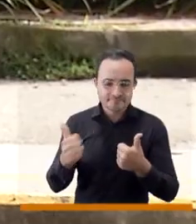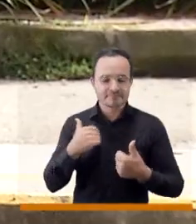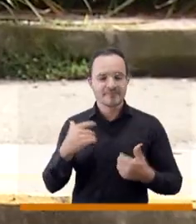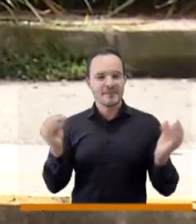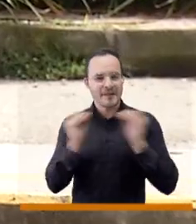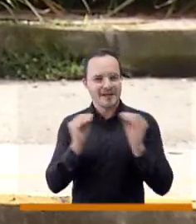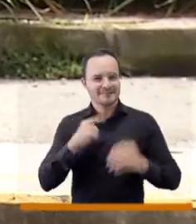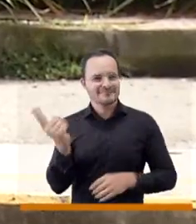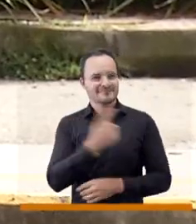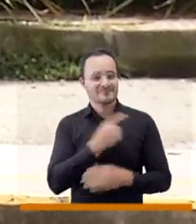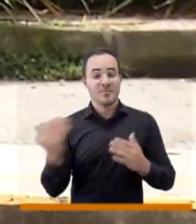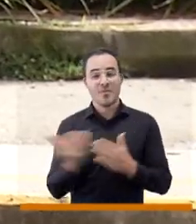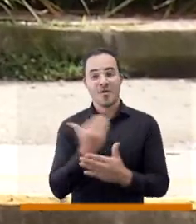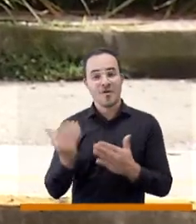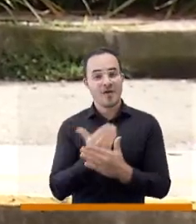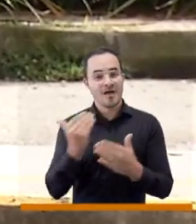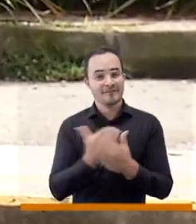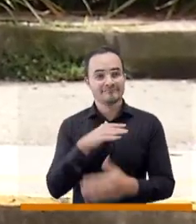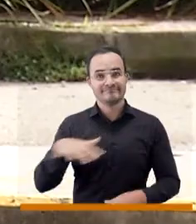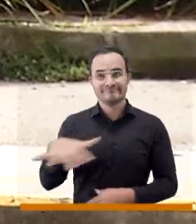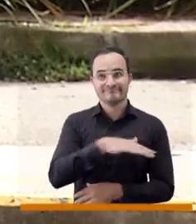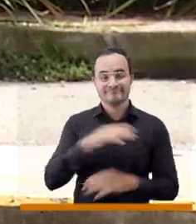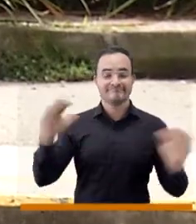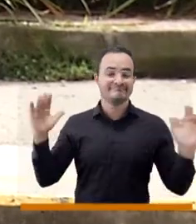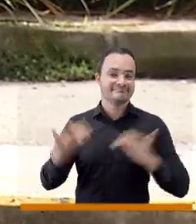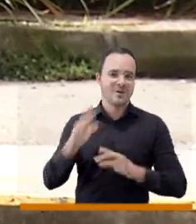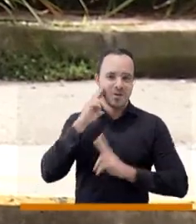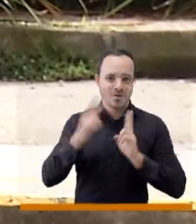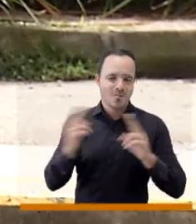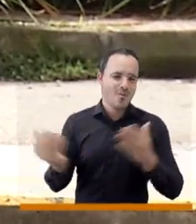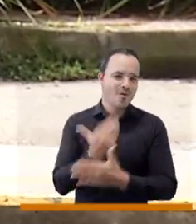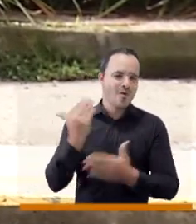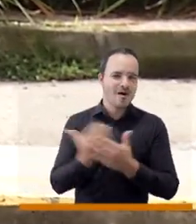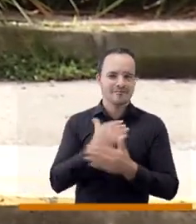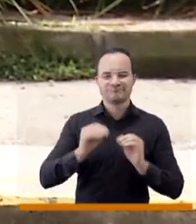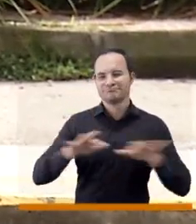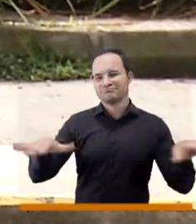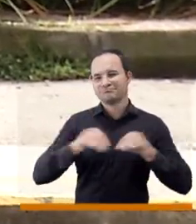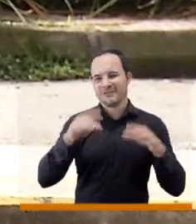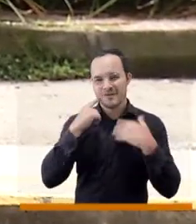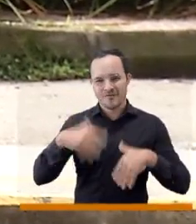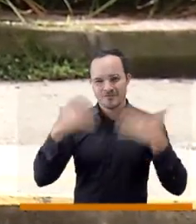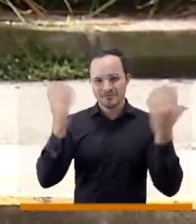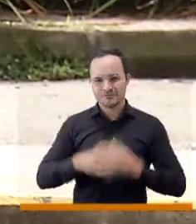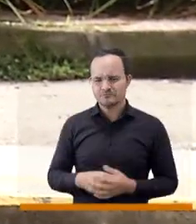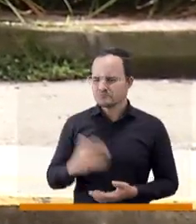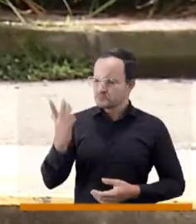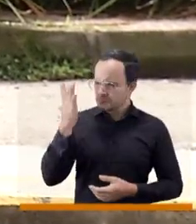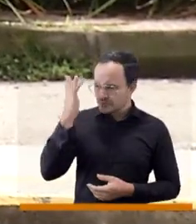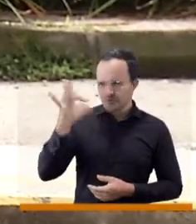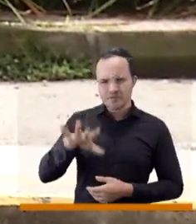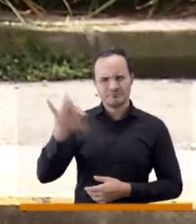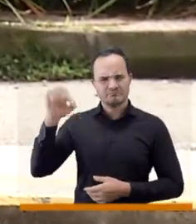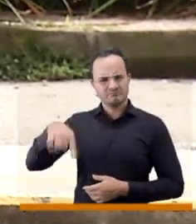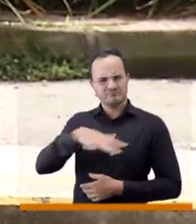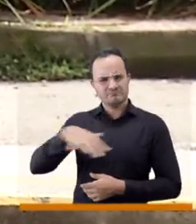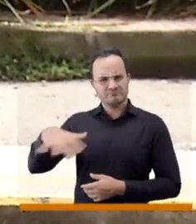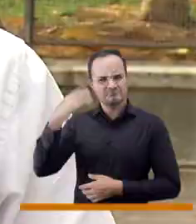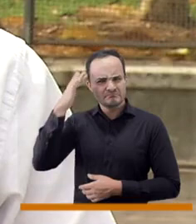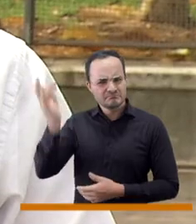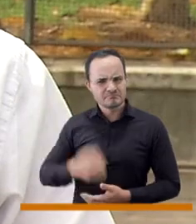que sabemos además se encuentra muy de moda en las redes sociales. Concejal, bienvenido, gracias, y explícanos también por qué escogió este punto para